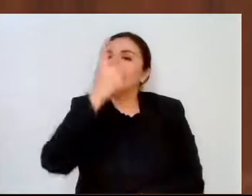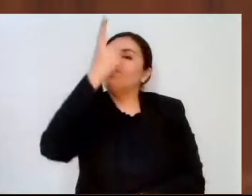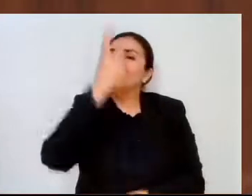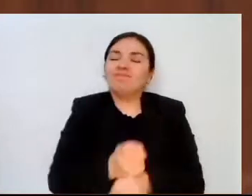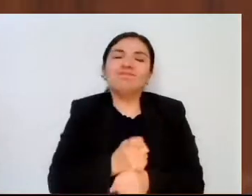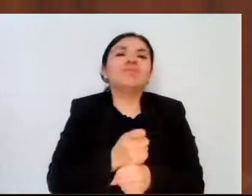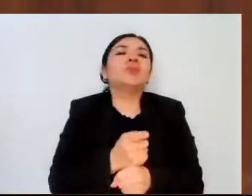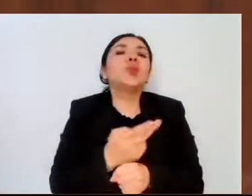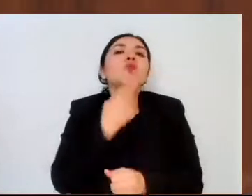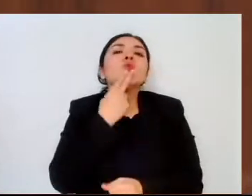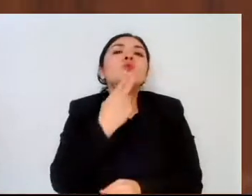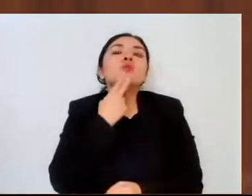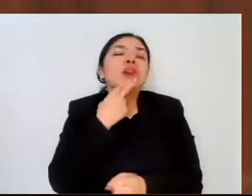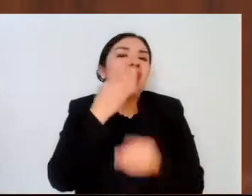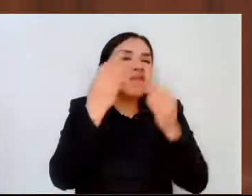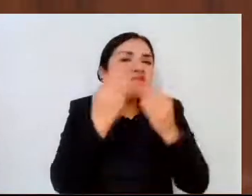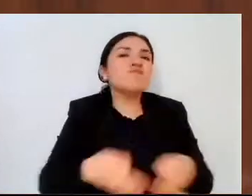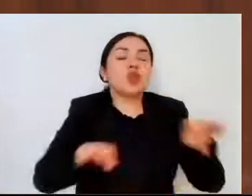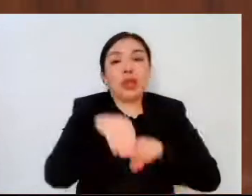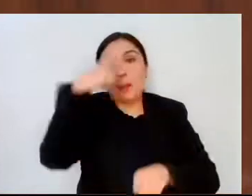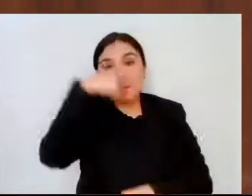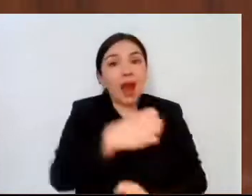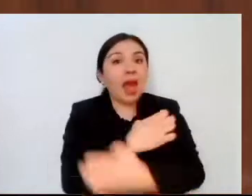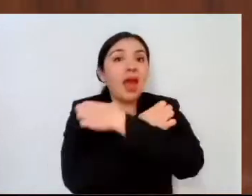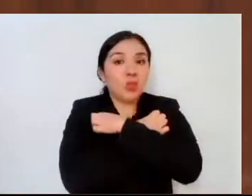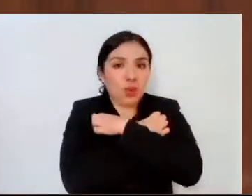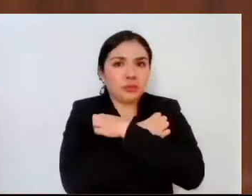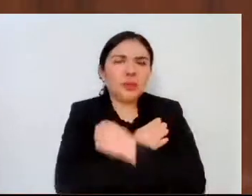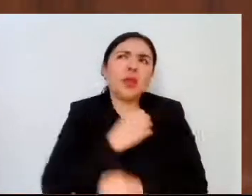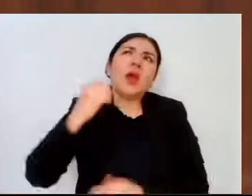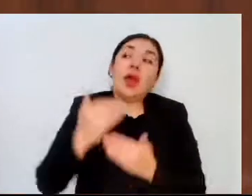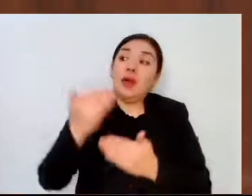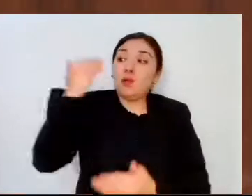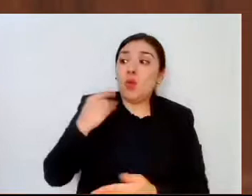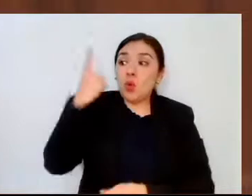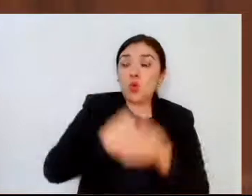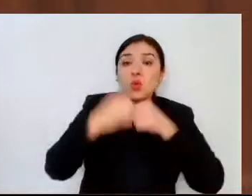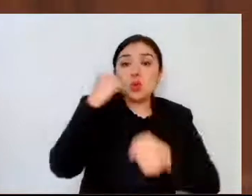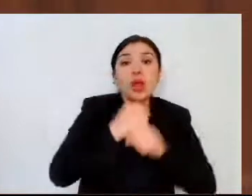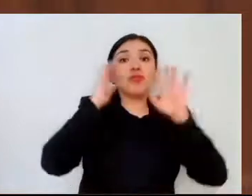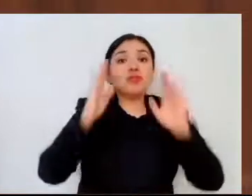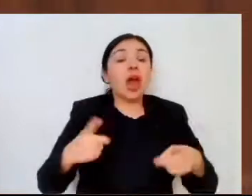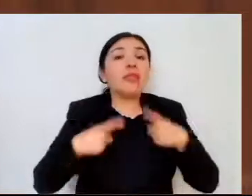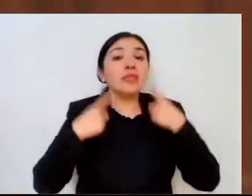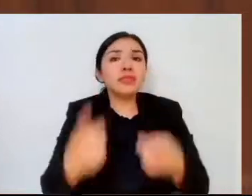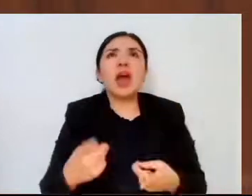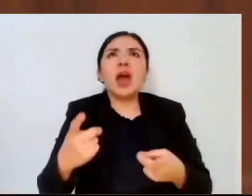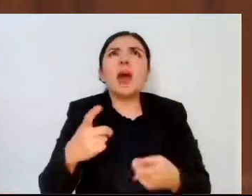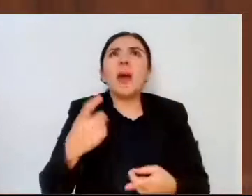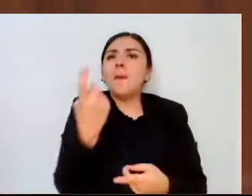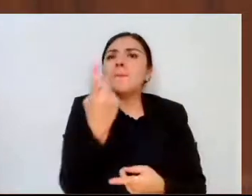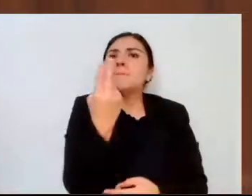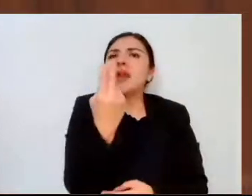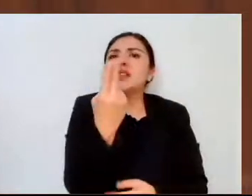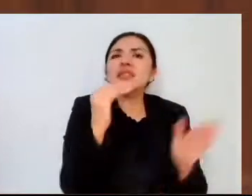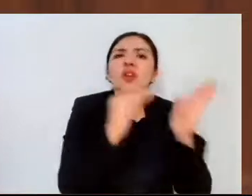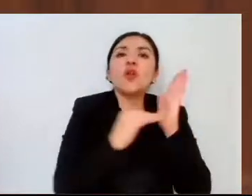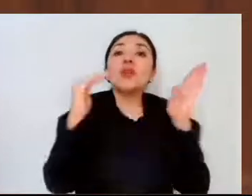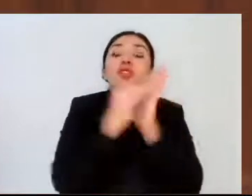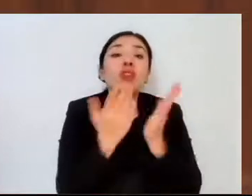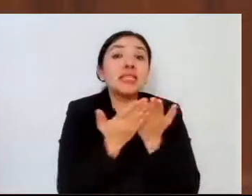herramientas en la educación. En el pasado ciclo escolar distribuimos más de 25 millones de ellos.